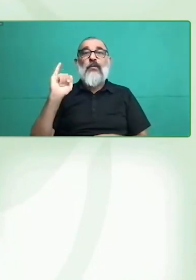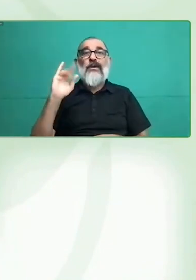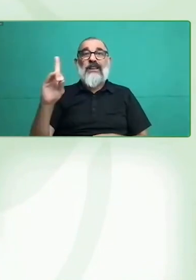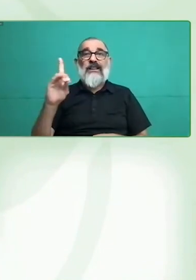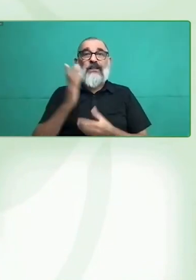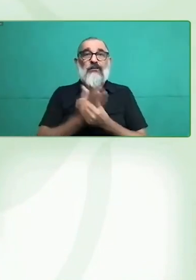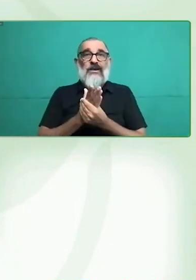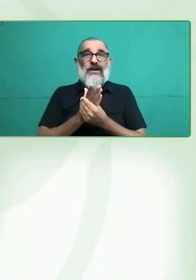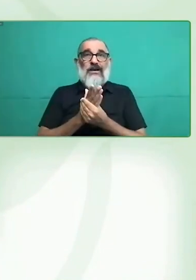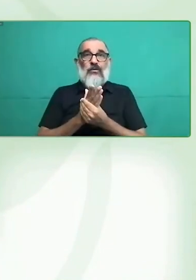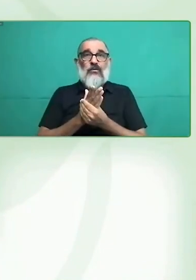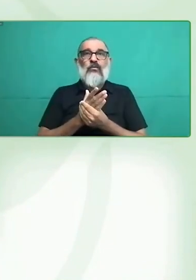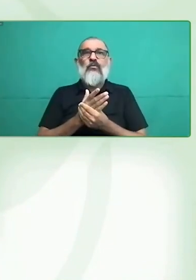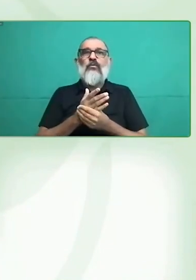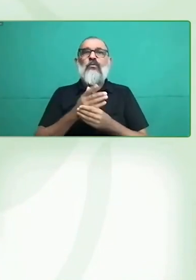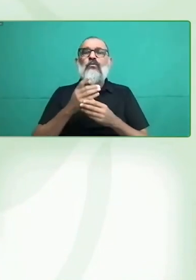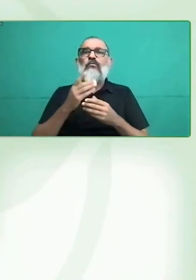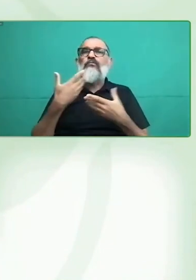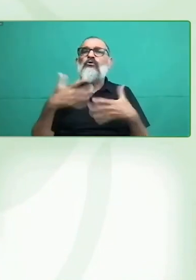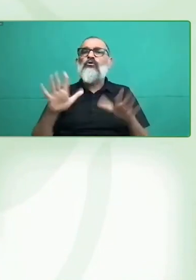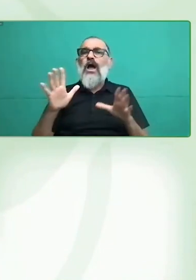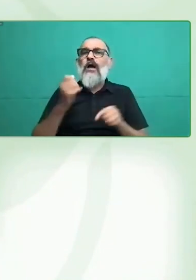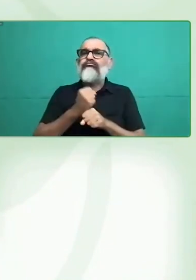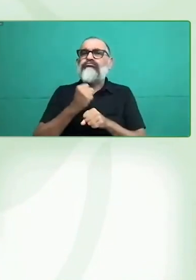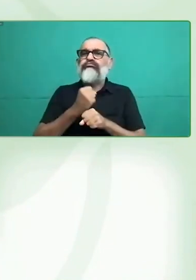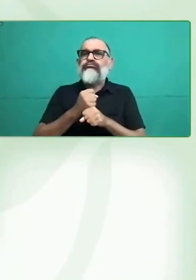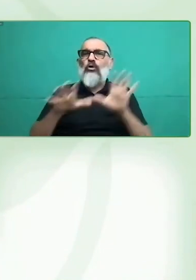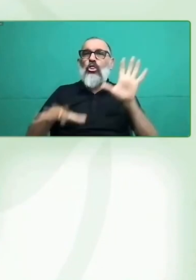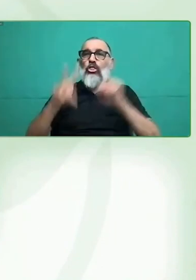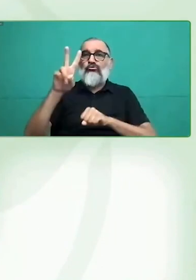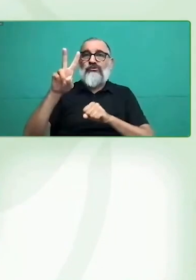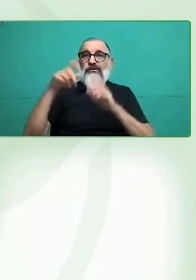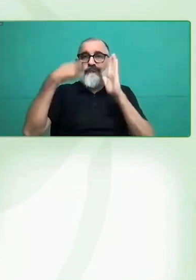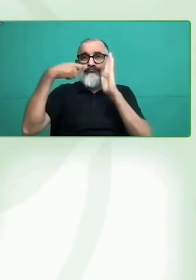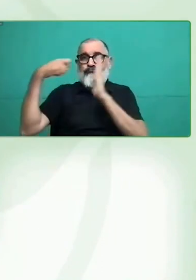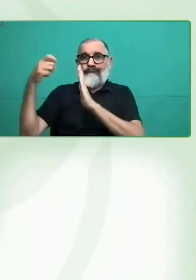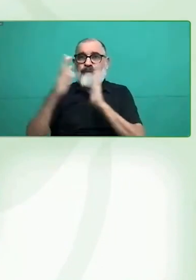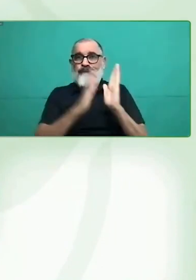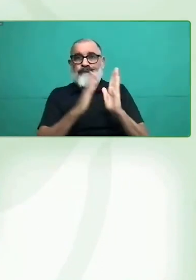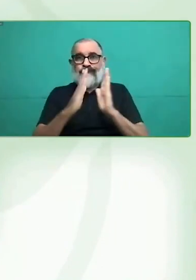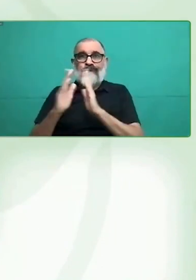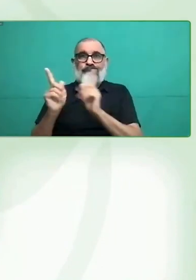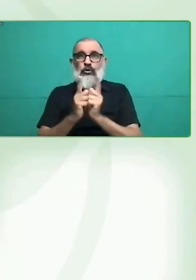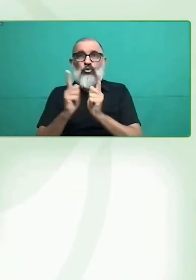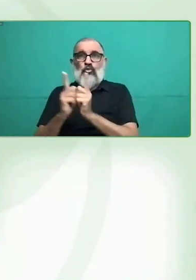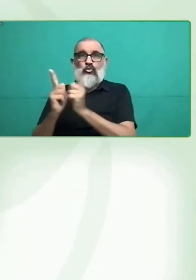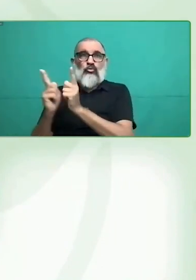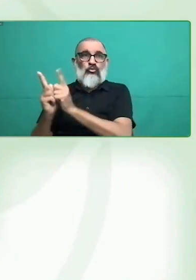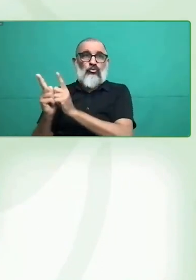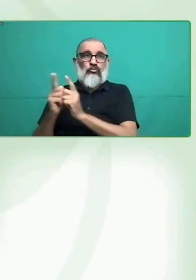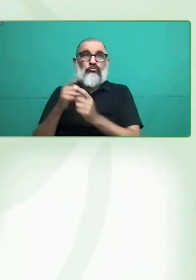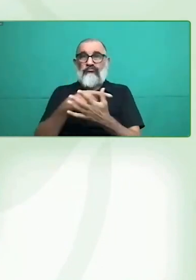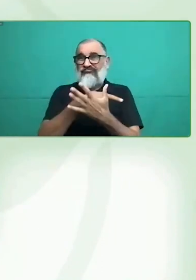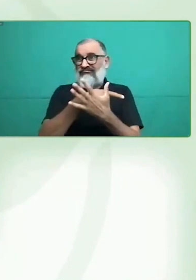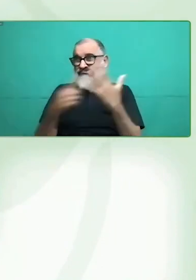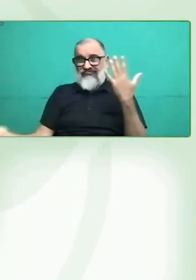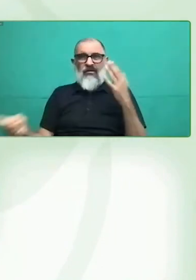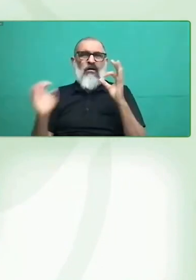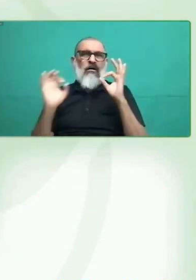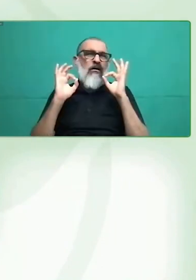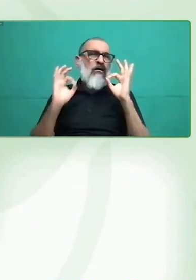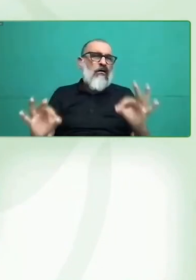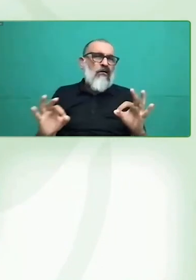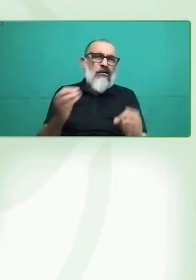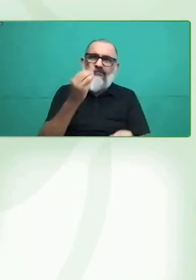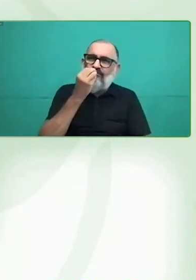poco más serio, claramente, pero era el más apropiado para el tema que estábamos conversando el día de hoy. Así que ahora quisiéramos